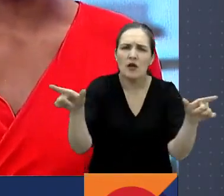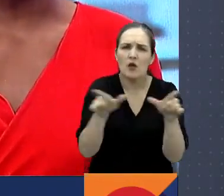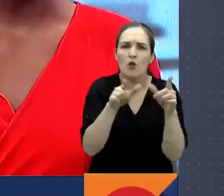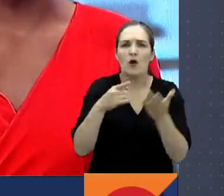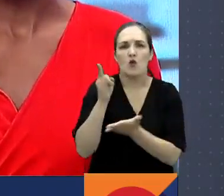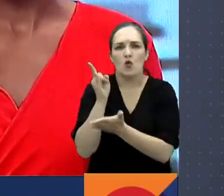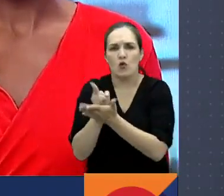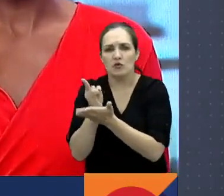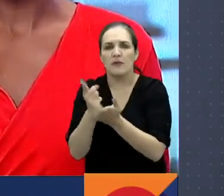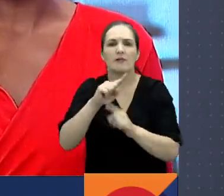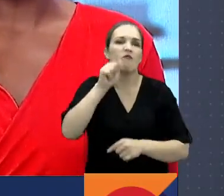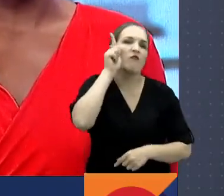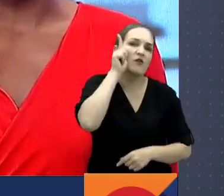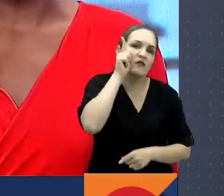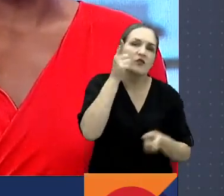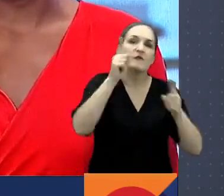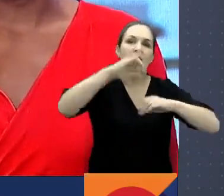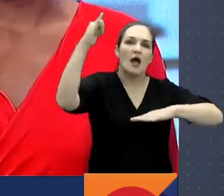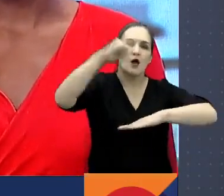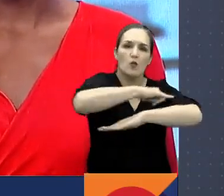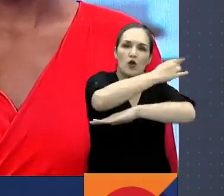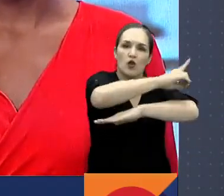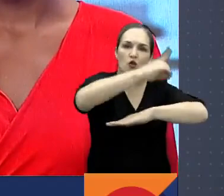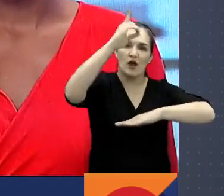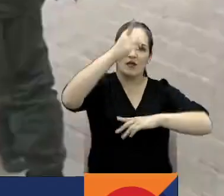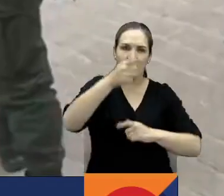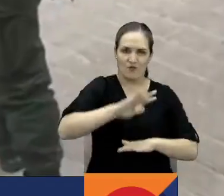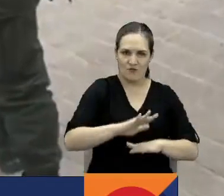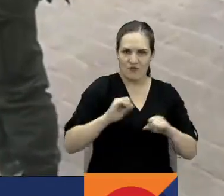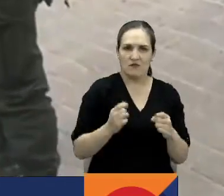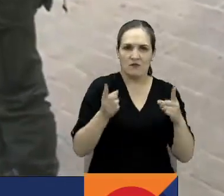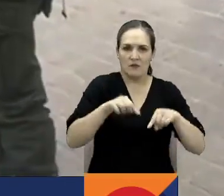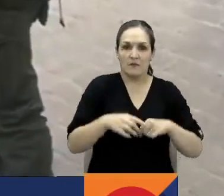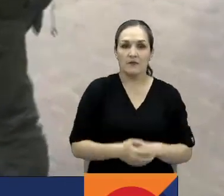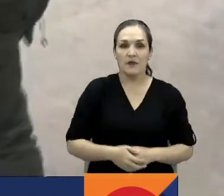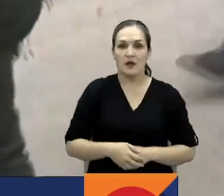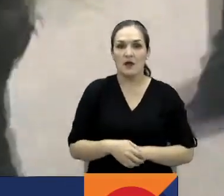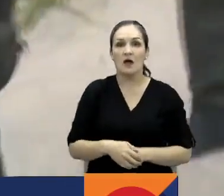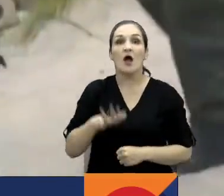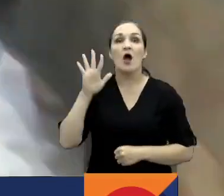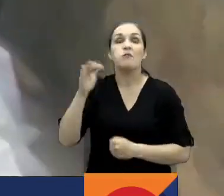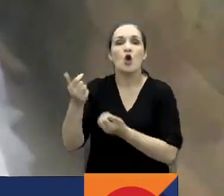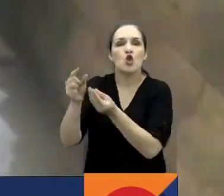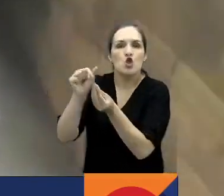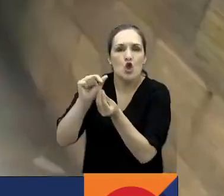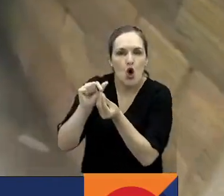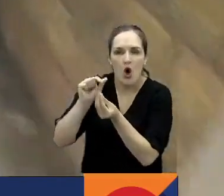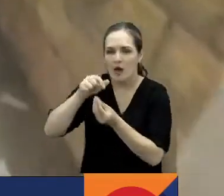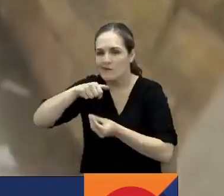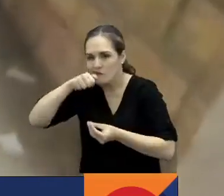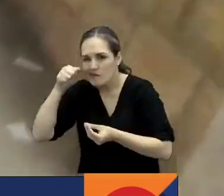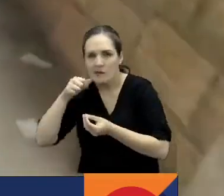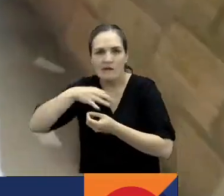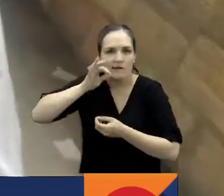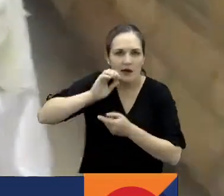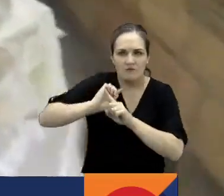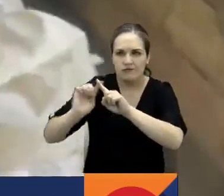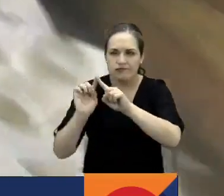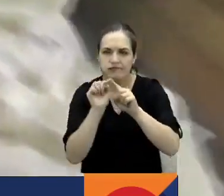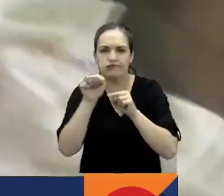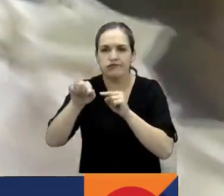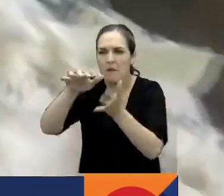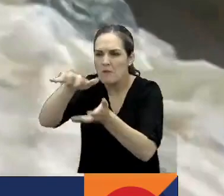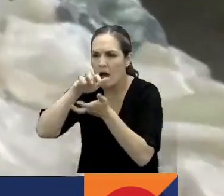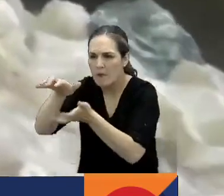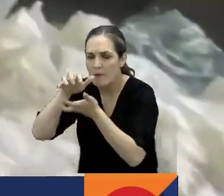Usme y Fontibón y en el aeropuerto El Dorado. Droga y dinero decomisado son algunos de los golpes que las autoridades han